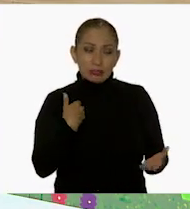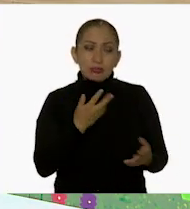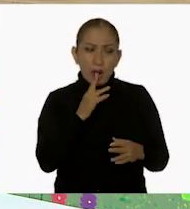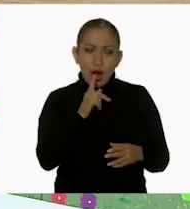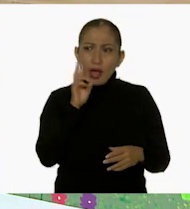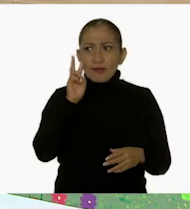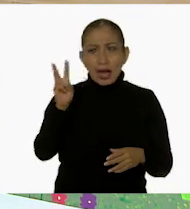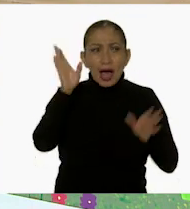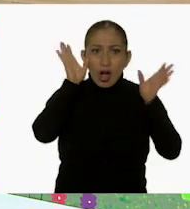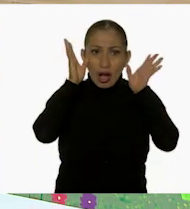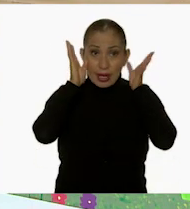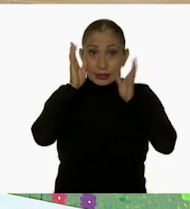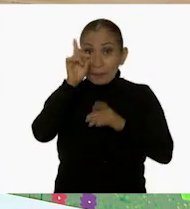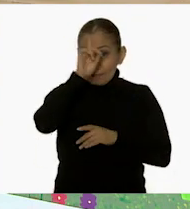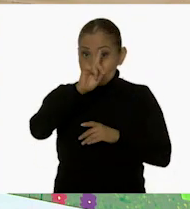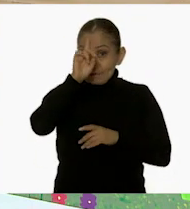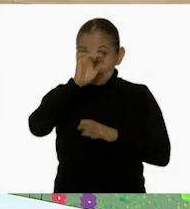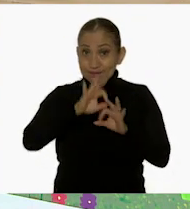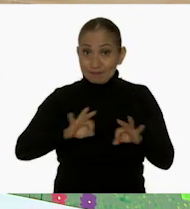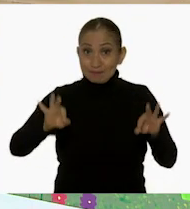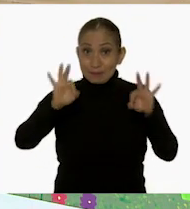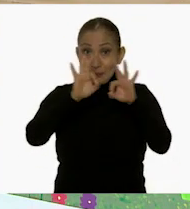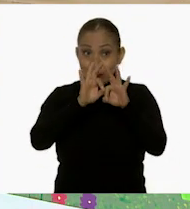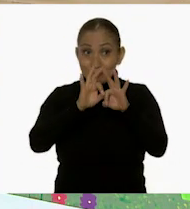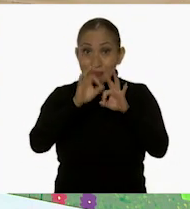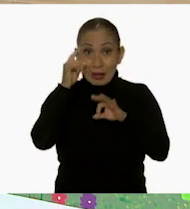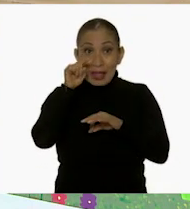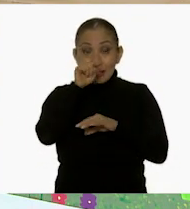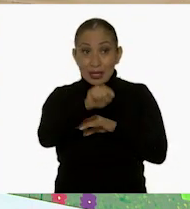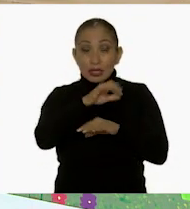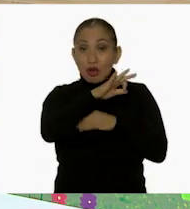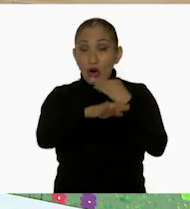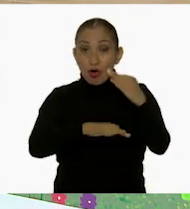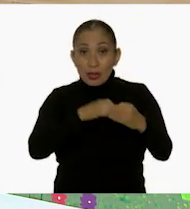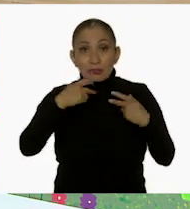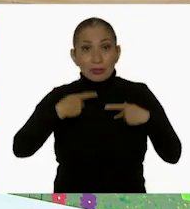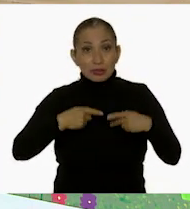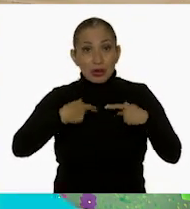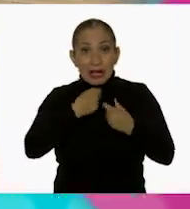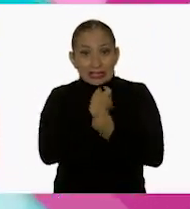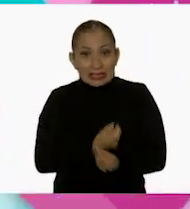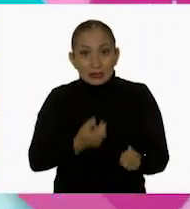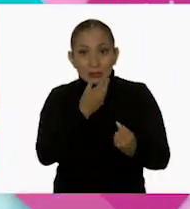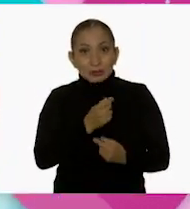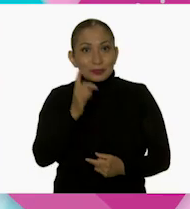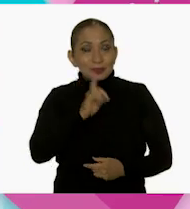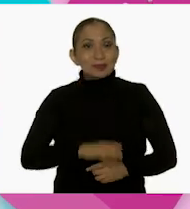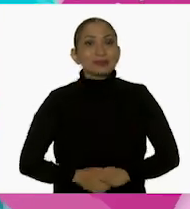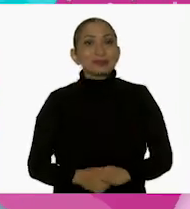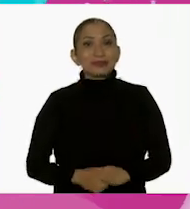parece si vamos con Ajo Listo que nos tiene una recomendación muy importante para ti y para todas las niñas y niños? ¡Vamos a verlo!